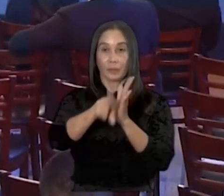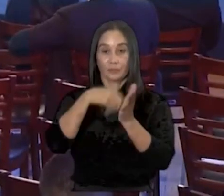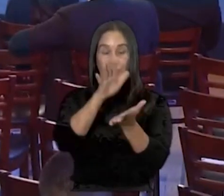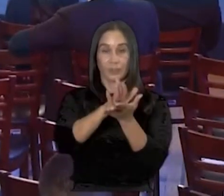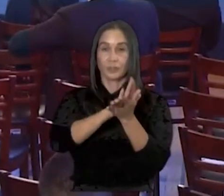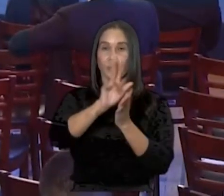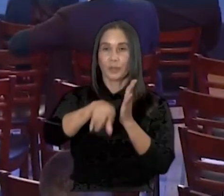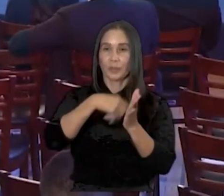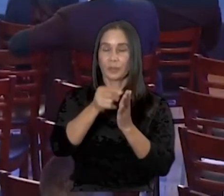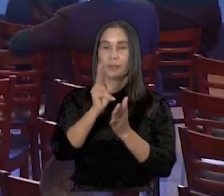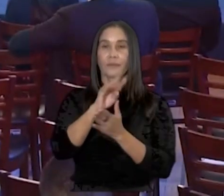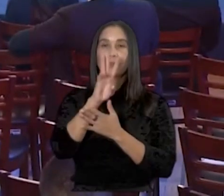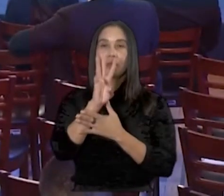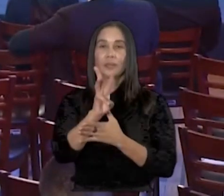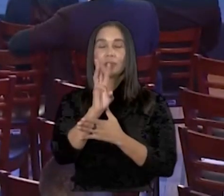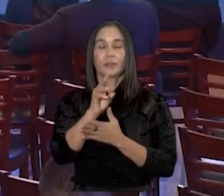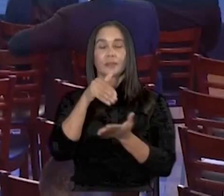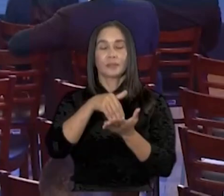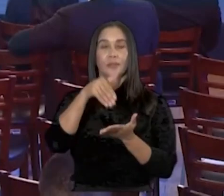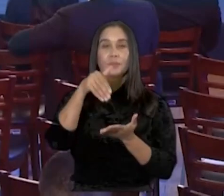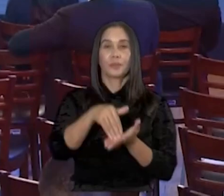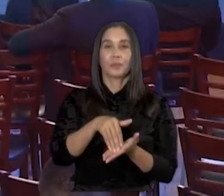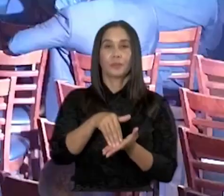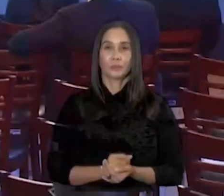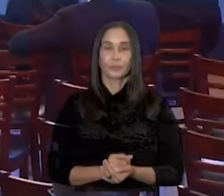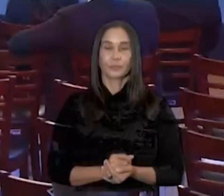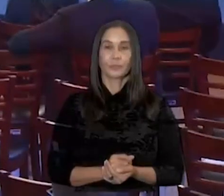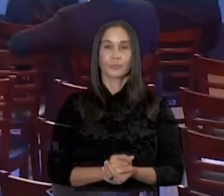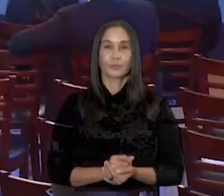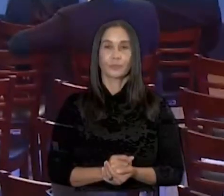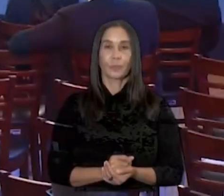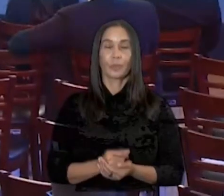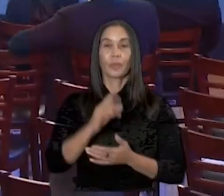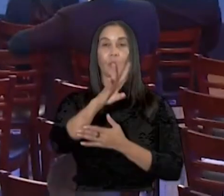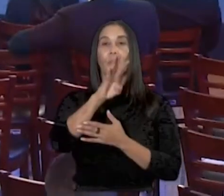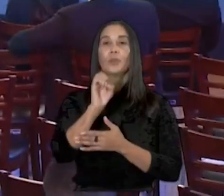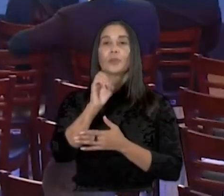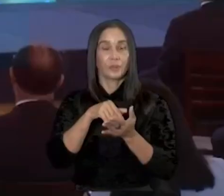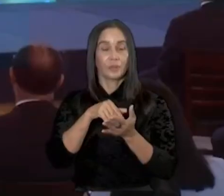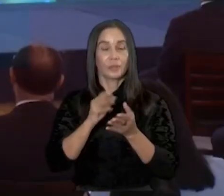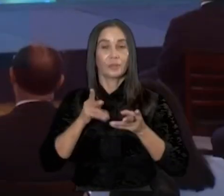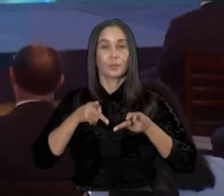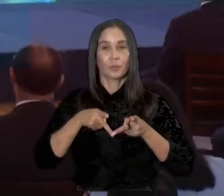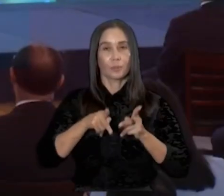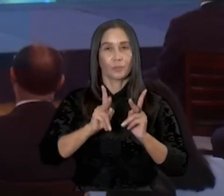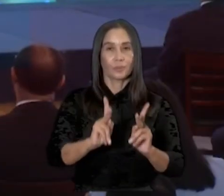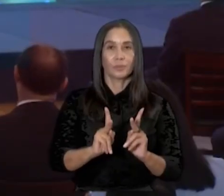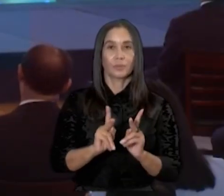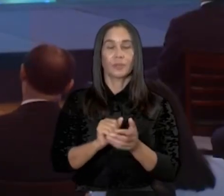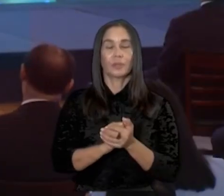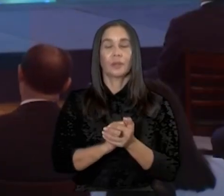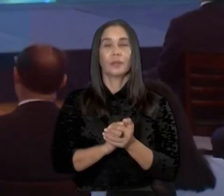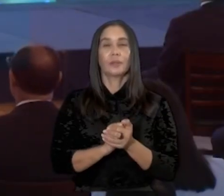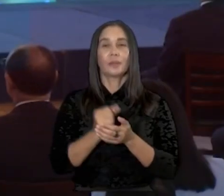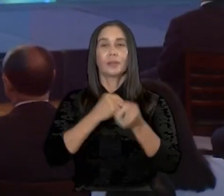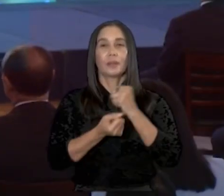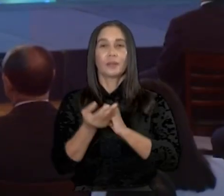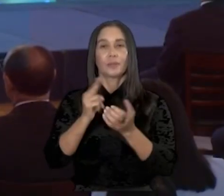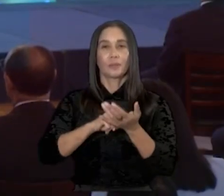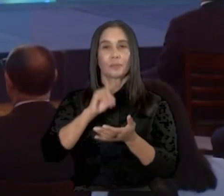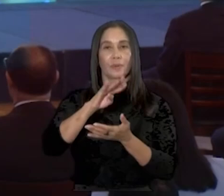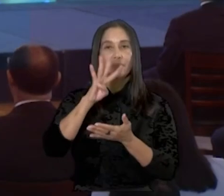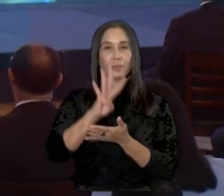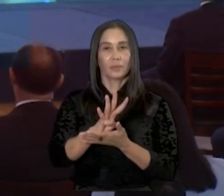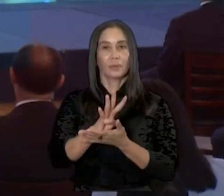26 millones en modalidades PAES, Rural y otros, 469 mil. El programa Oportunidad 1424, que ya lo hemos